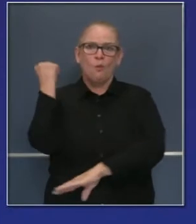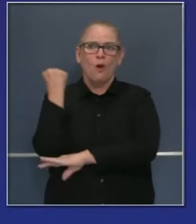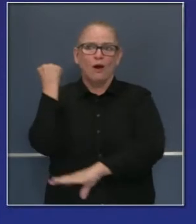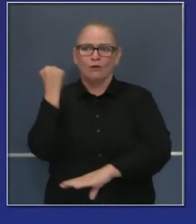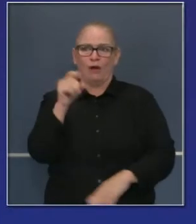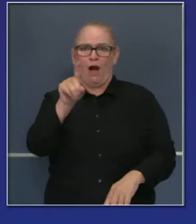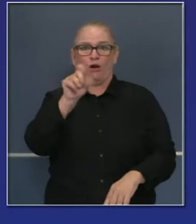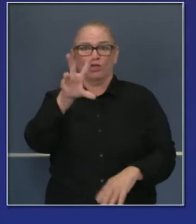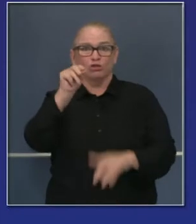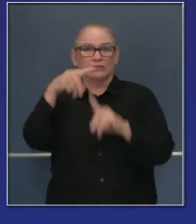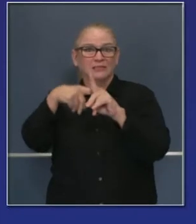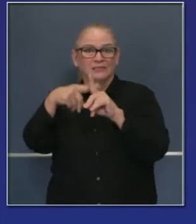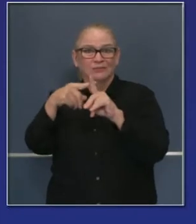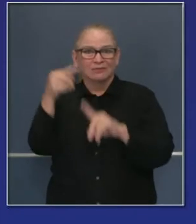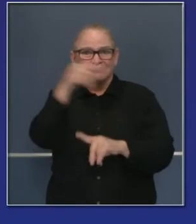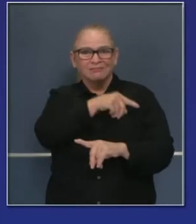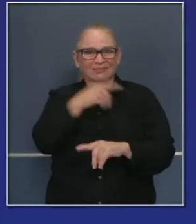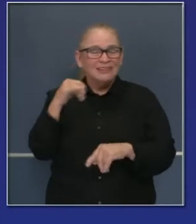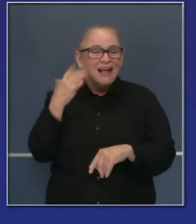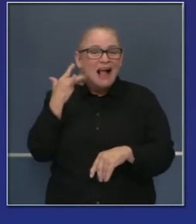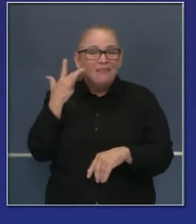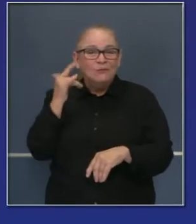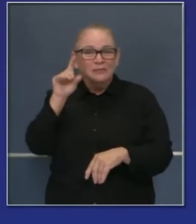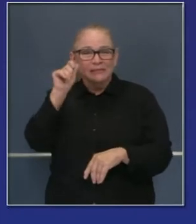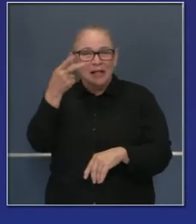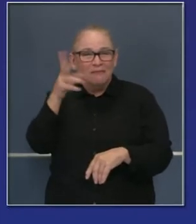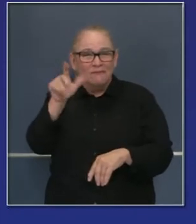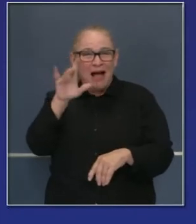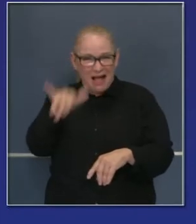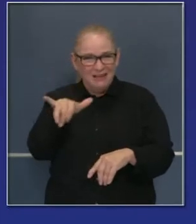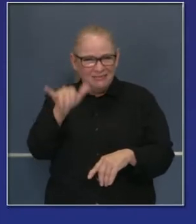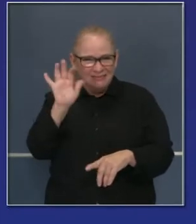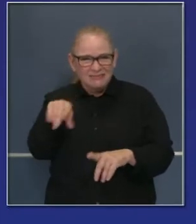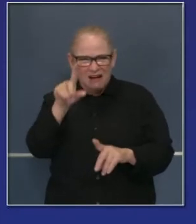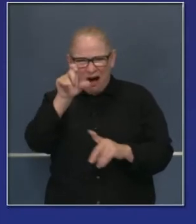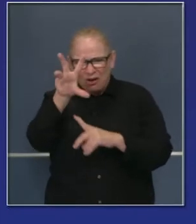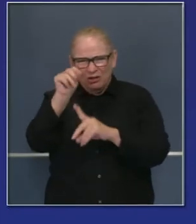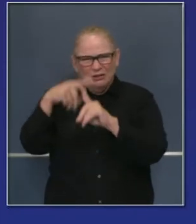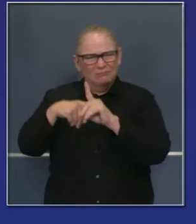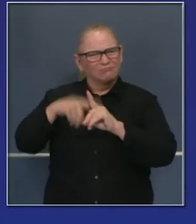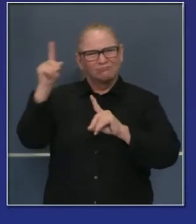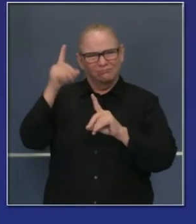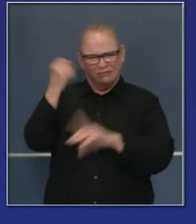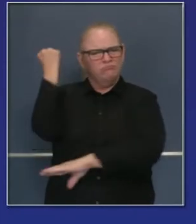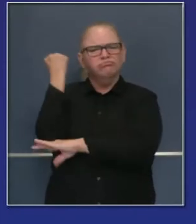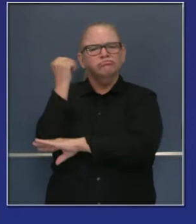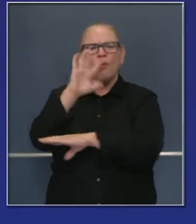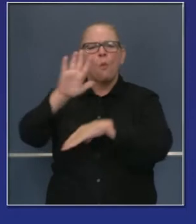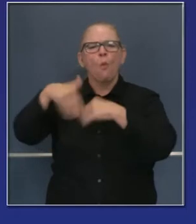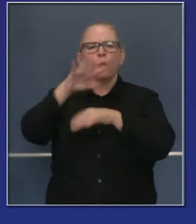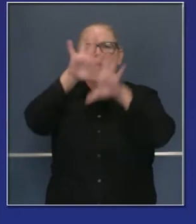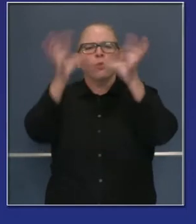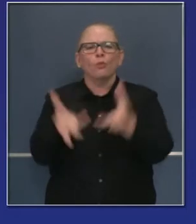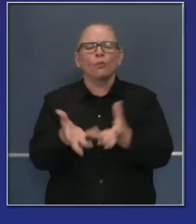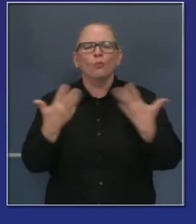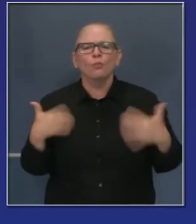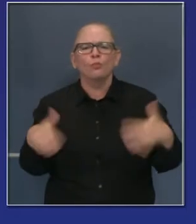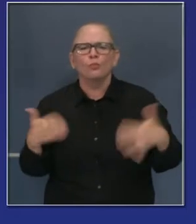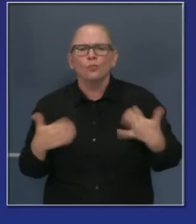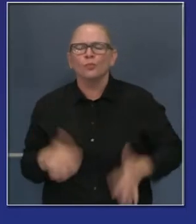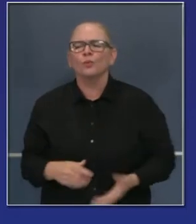Temperatura de 130 grados aquí en el estado de California. 130 grados aquí en el estado de California,